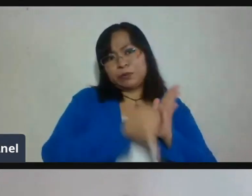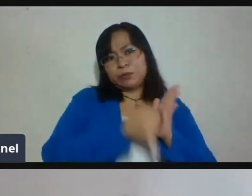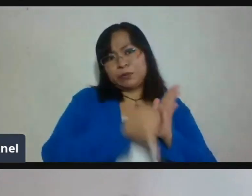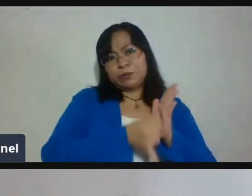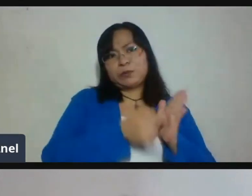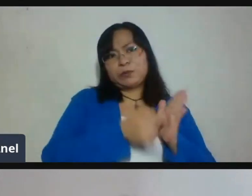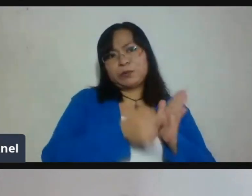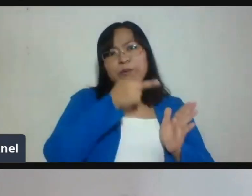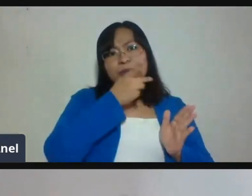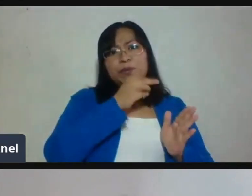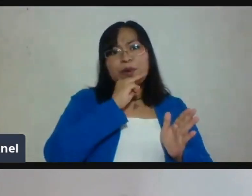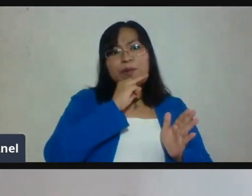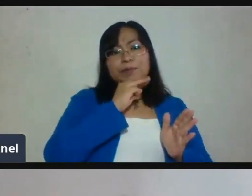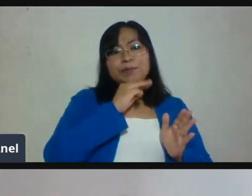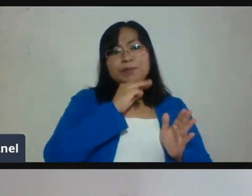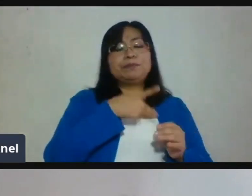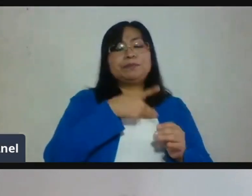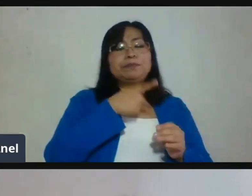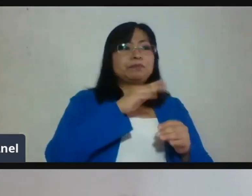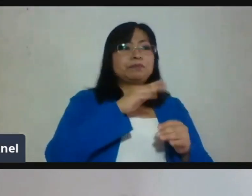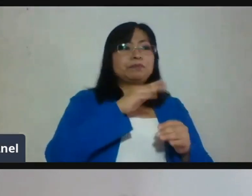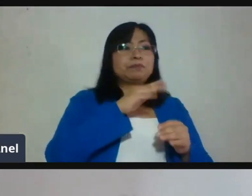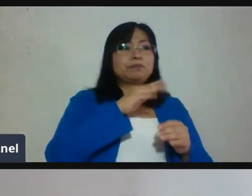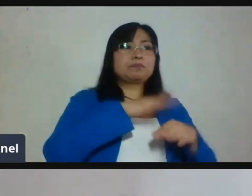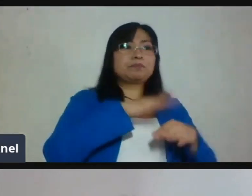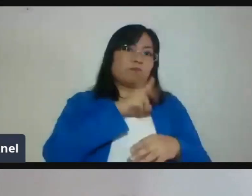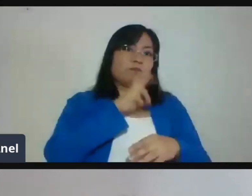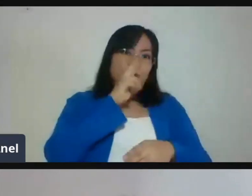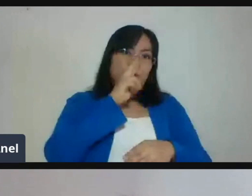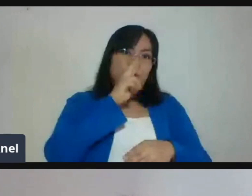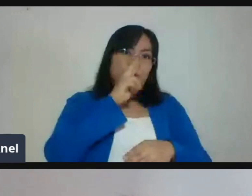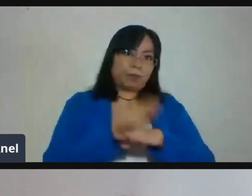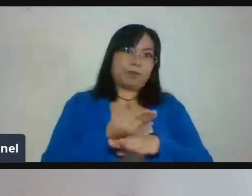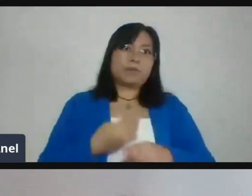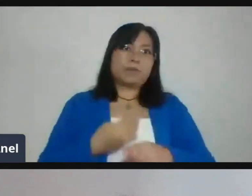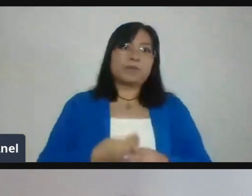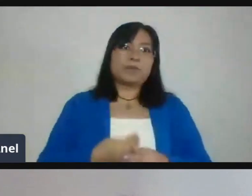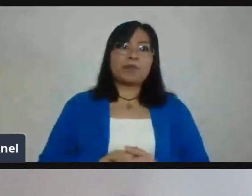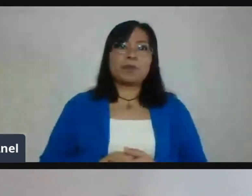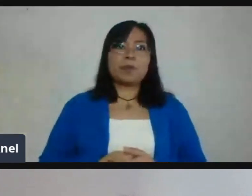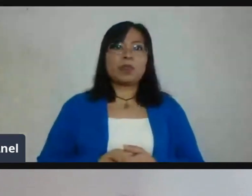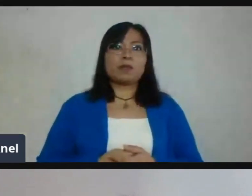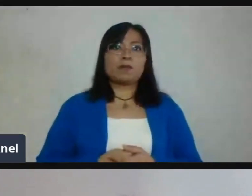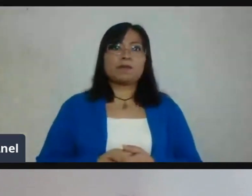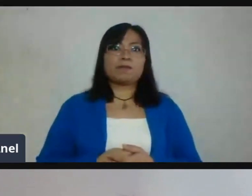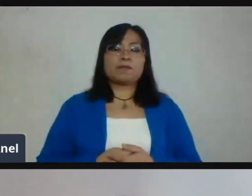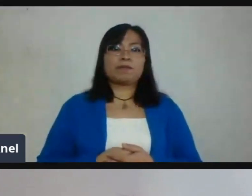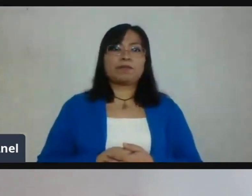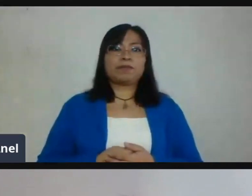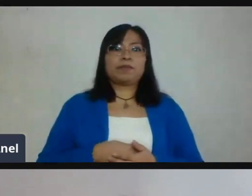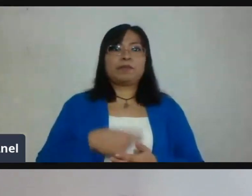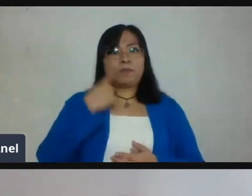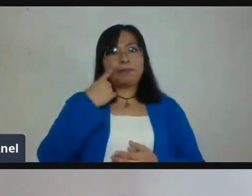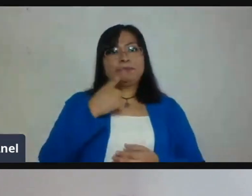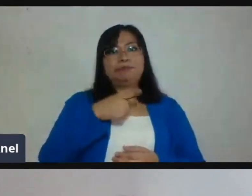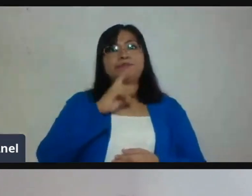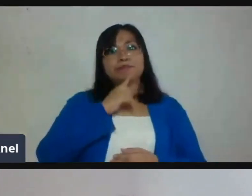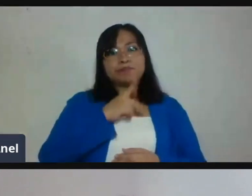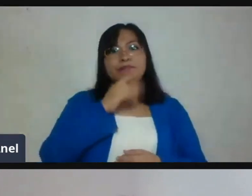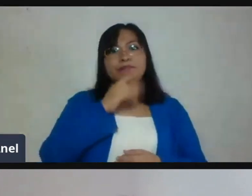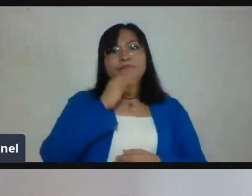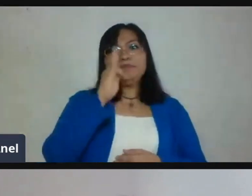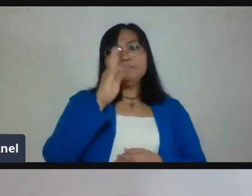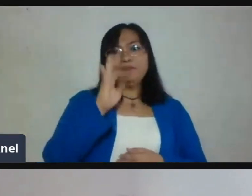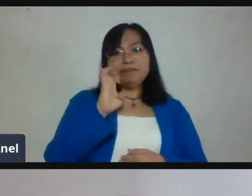Sí. Si les parece, independientemente, que creo que NAY está más metida en el tema por la dirección hacia los chicos, la